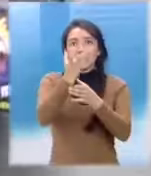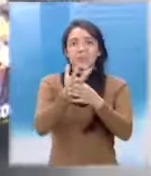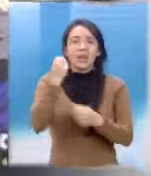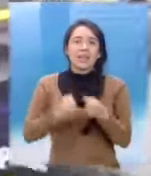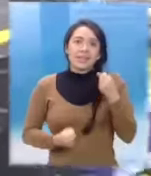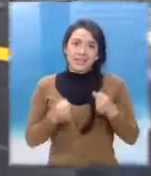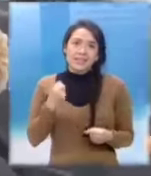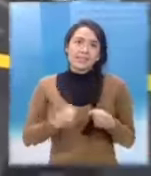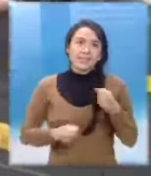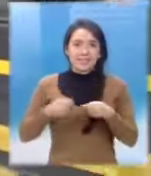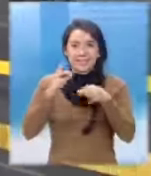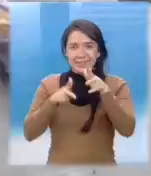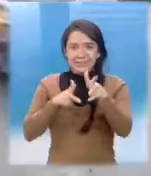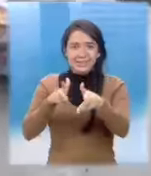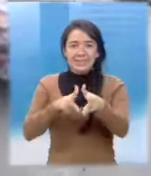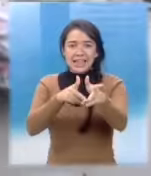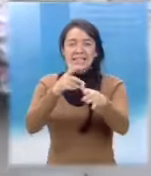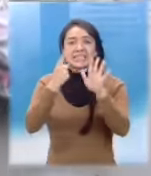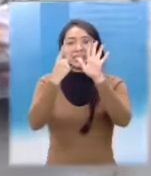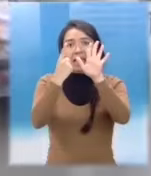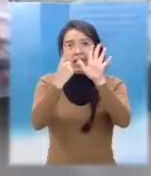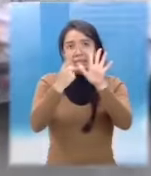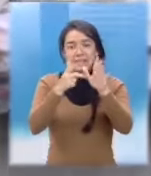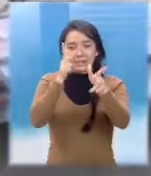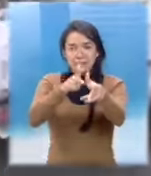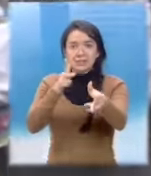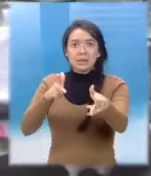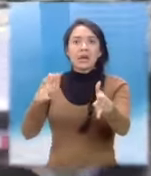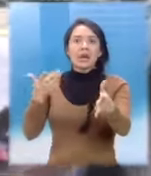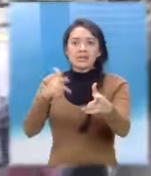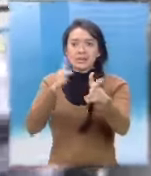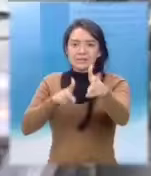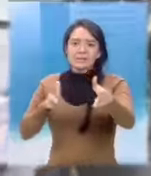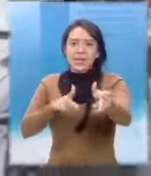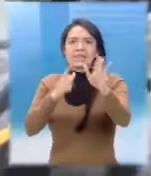Seis patrullas en el recorrido En lugar de resguardar las calles